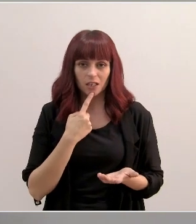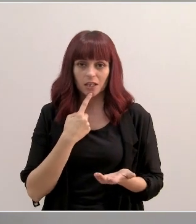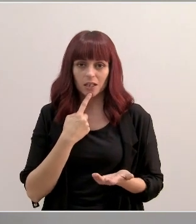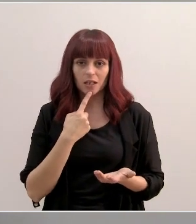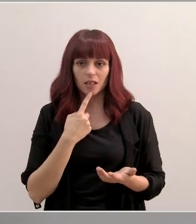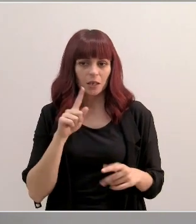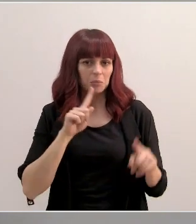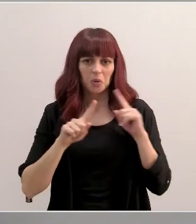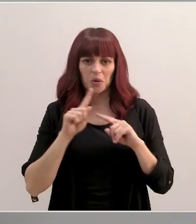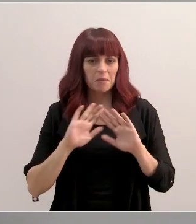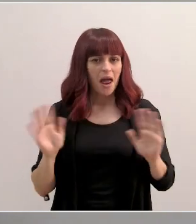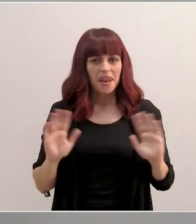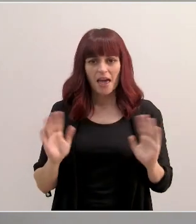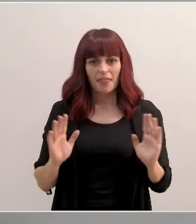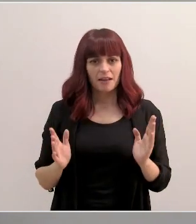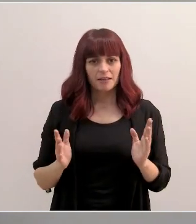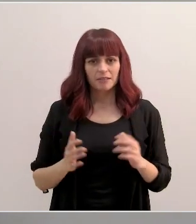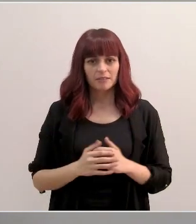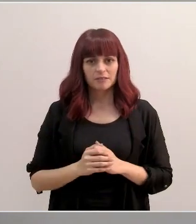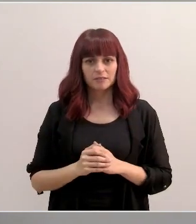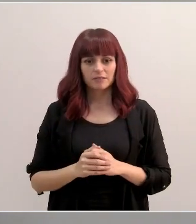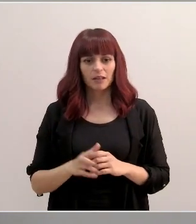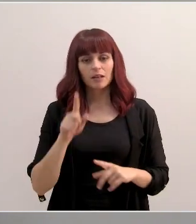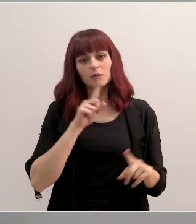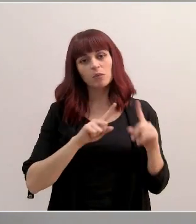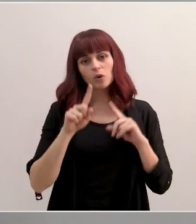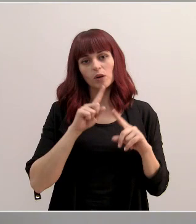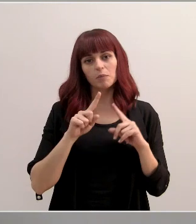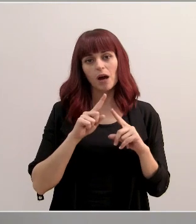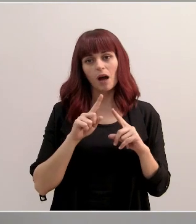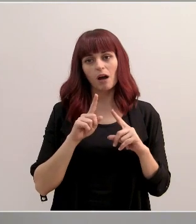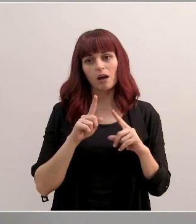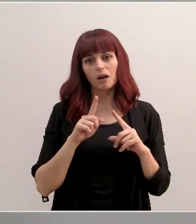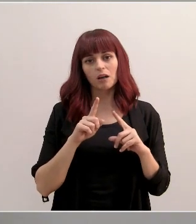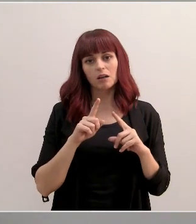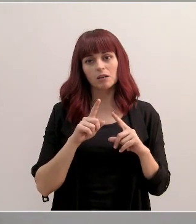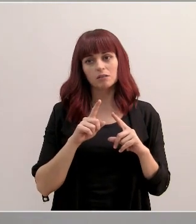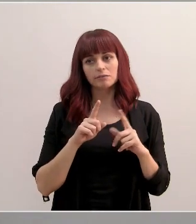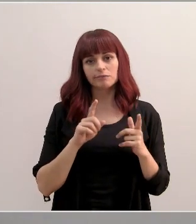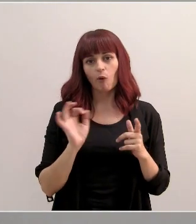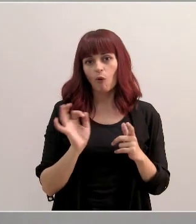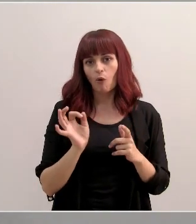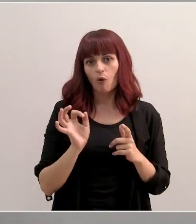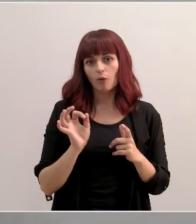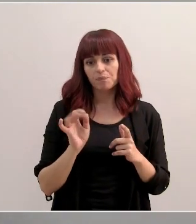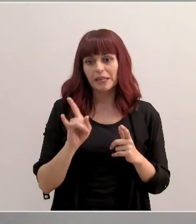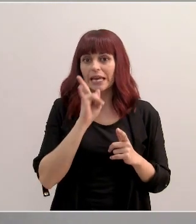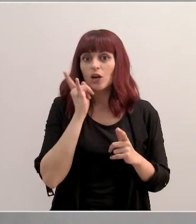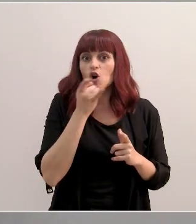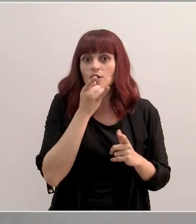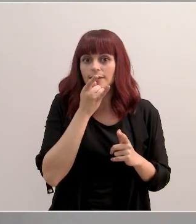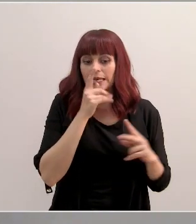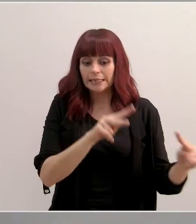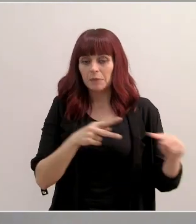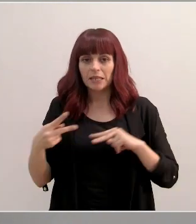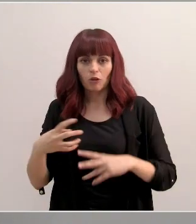ningún inconveniente o ningún problema con error o no puede generar ningún error de interpretación.